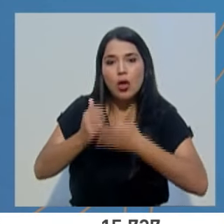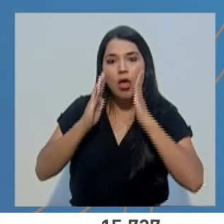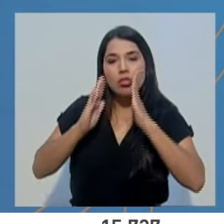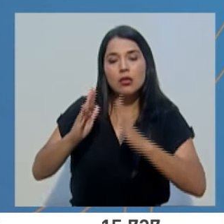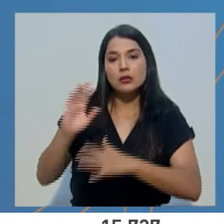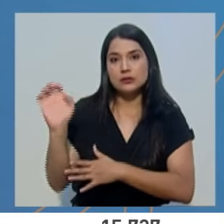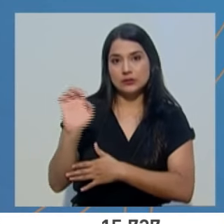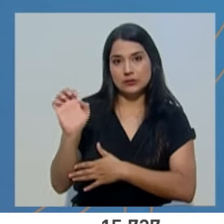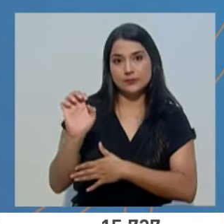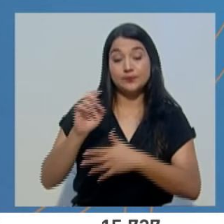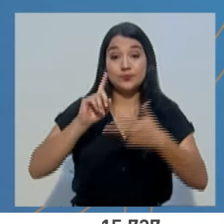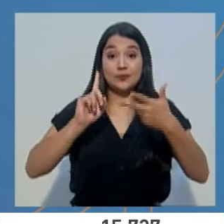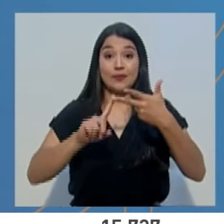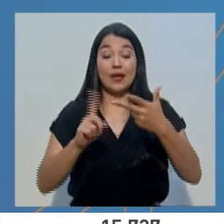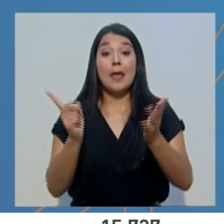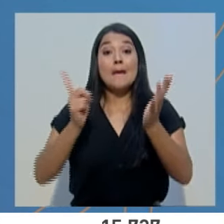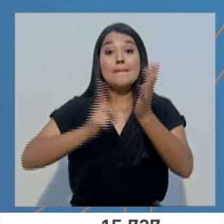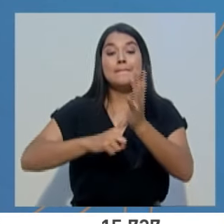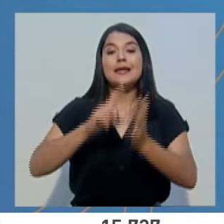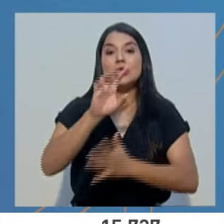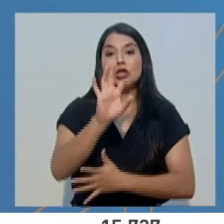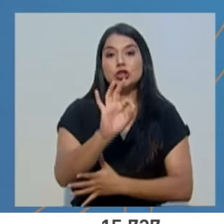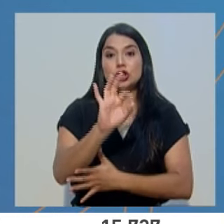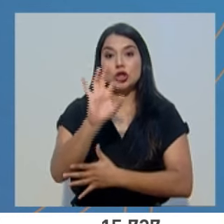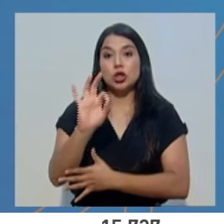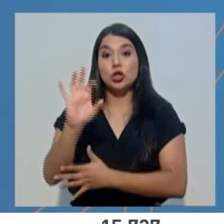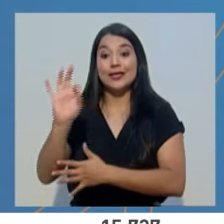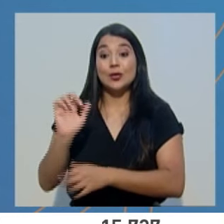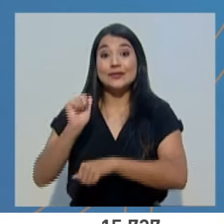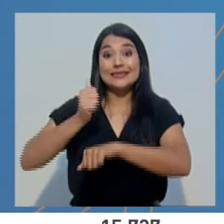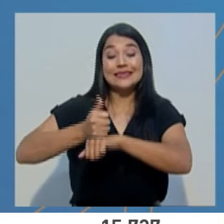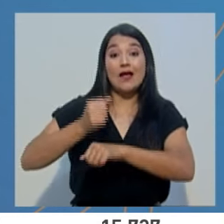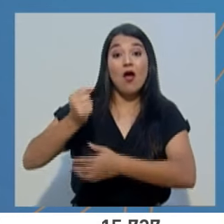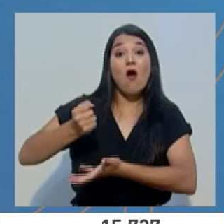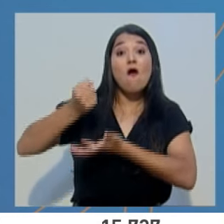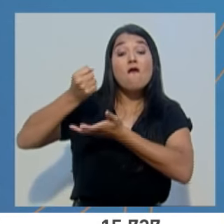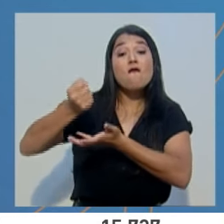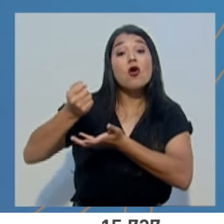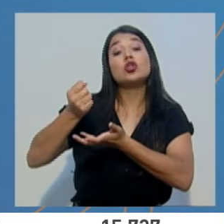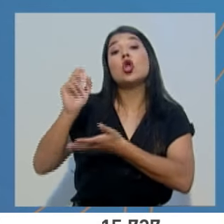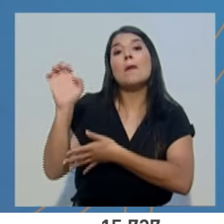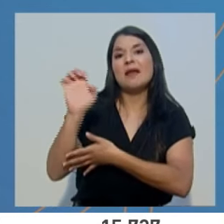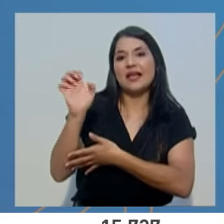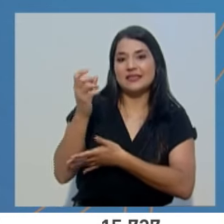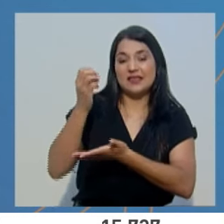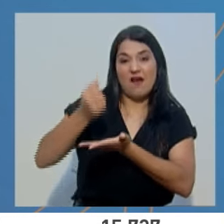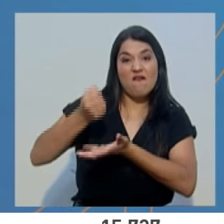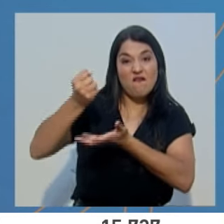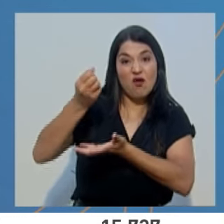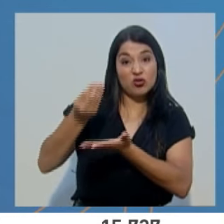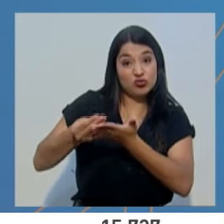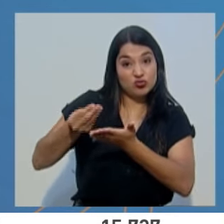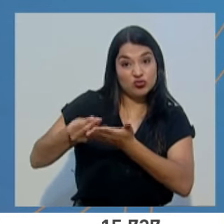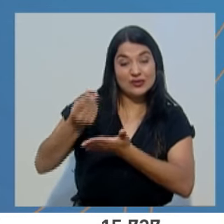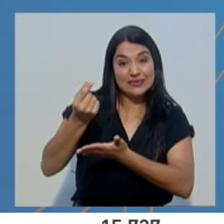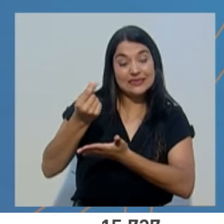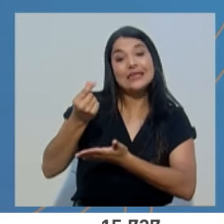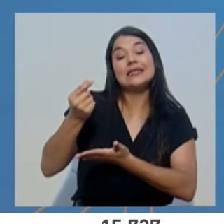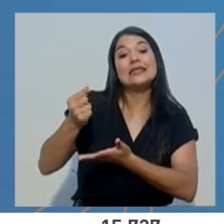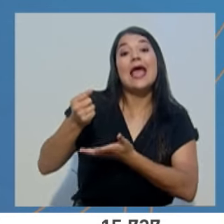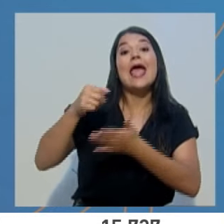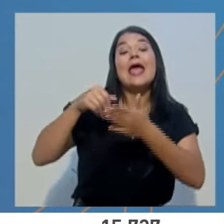Creamos en 1999 el fondo de emergencias y en el 2016 el actual fondo de